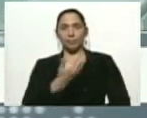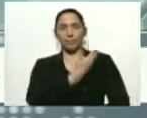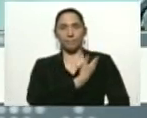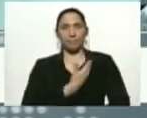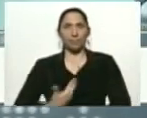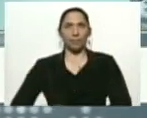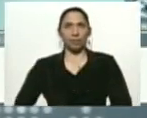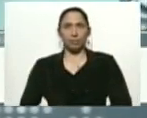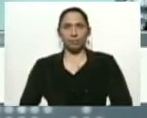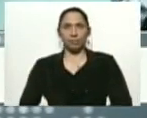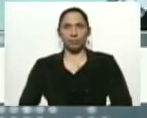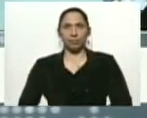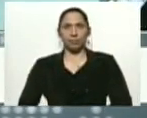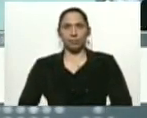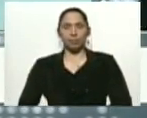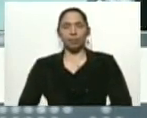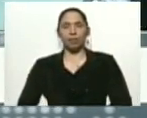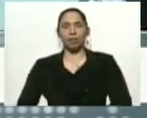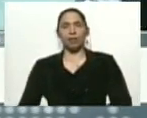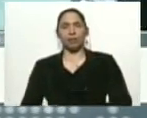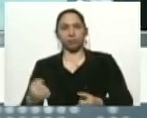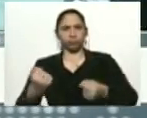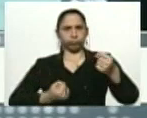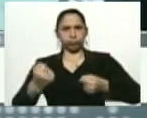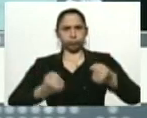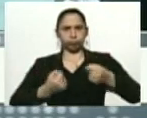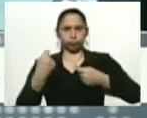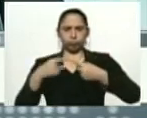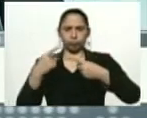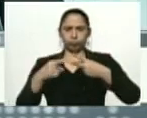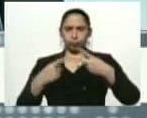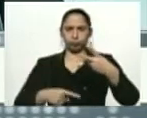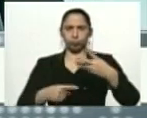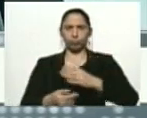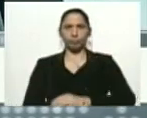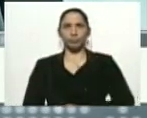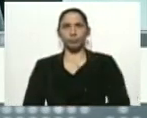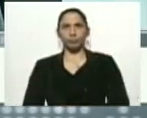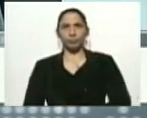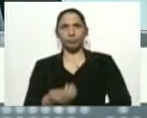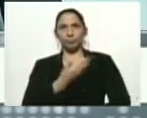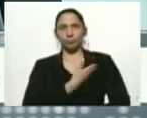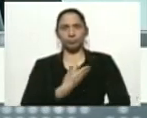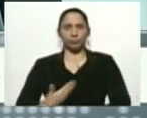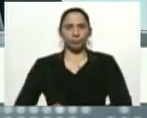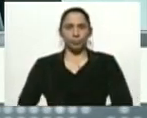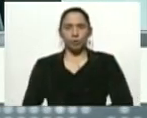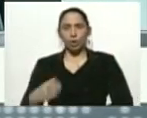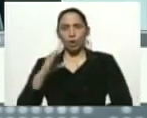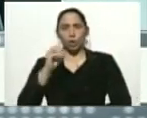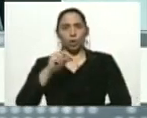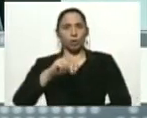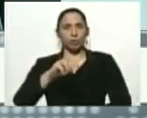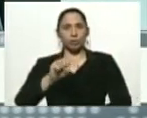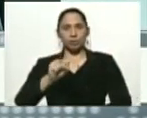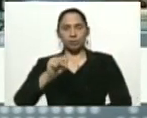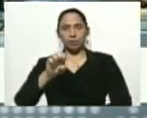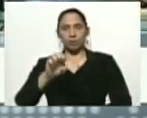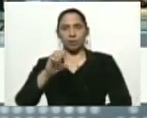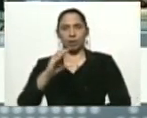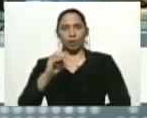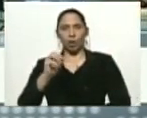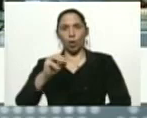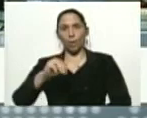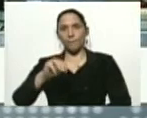Partes y Autopartes, de FABEMPA, el presidente de Consejo Comercio y el presidente de